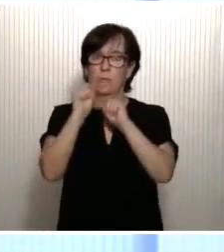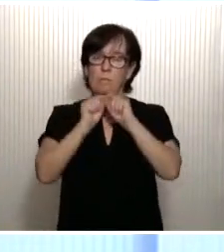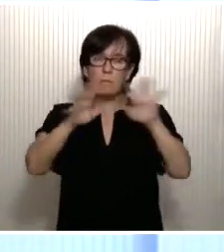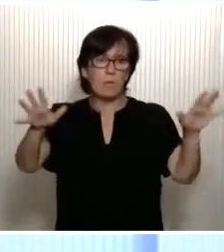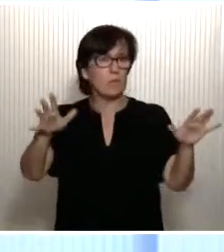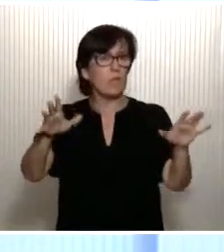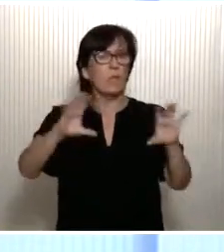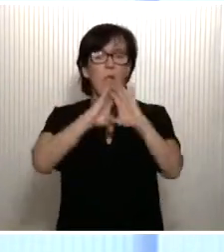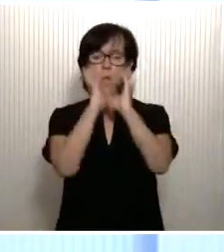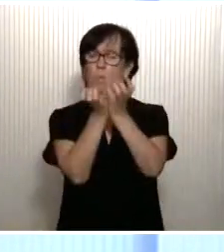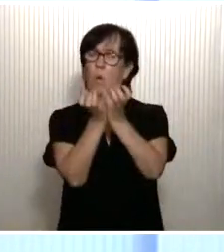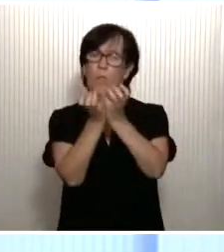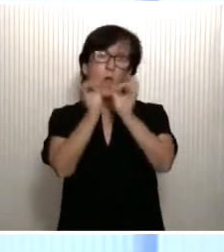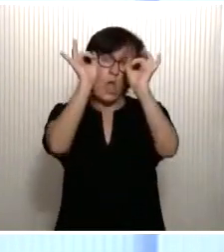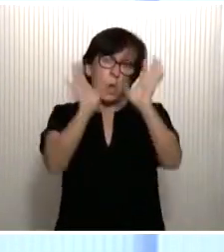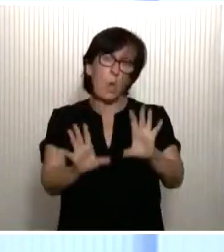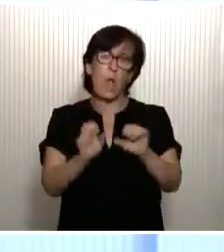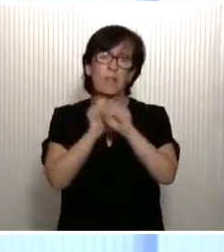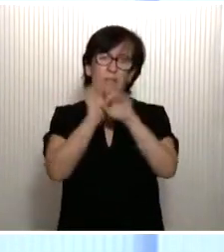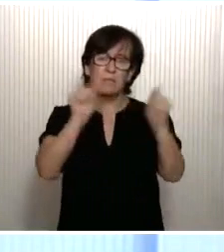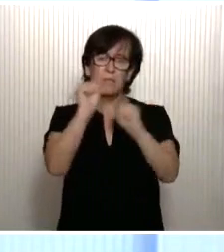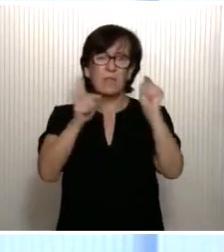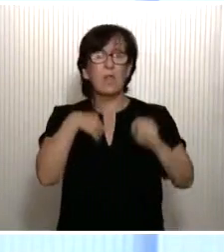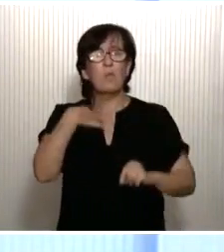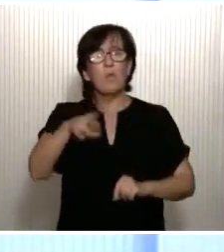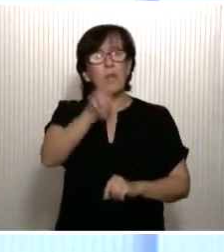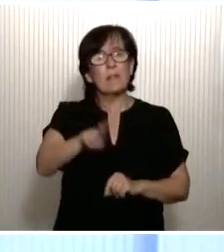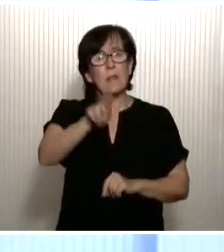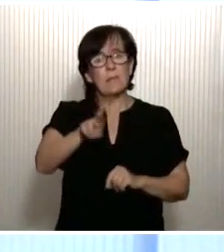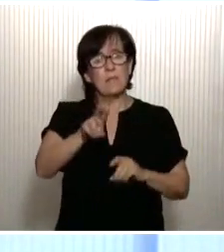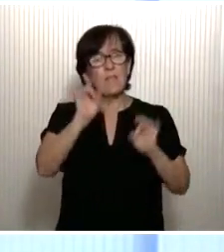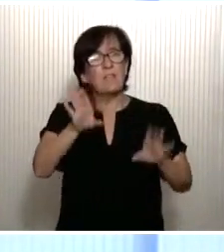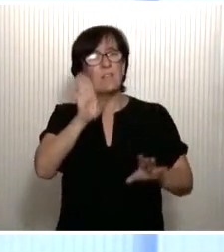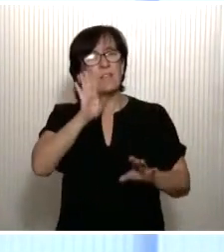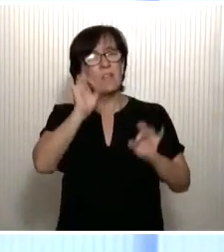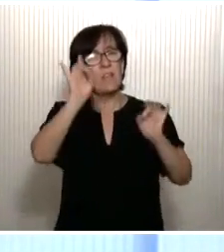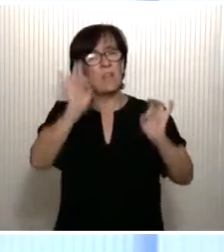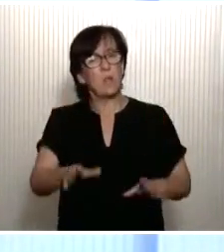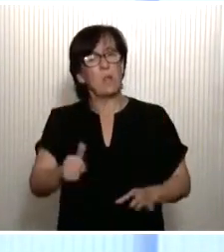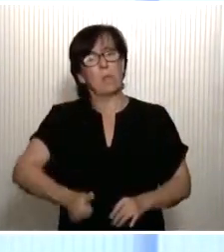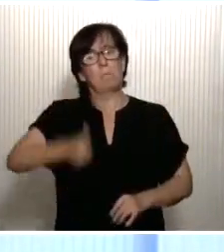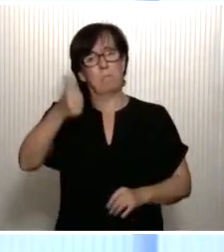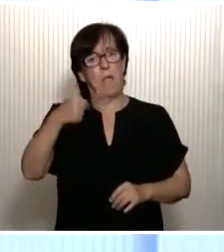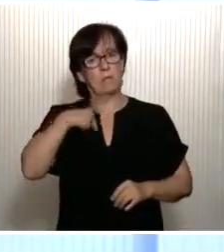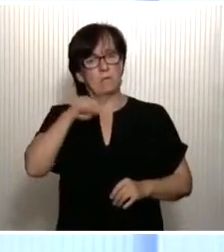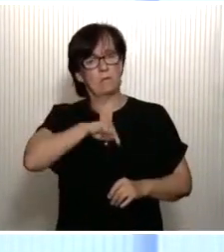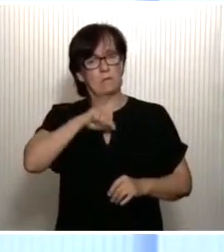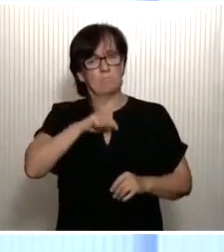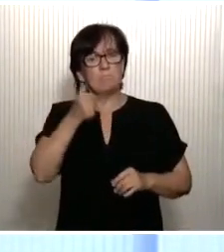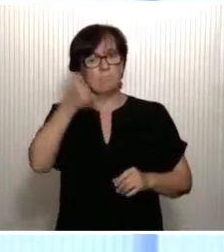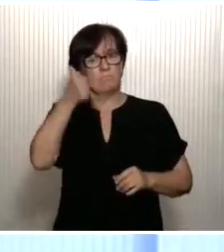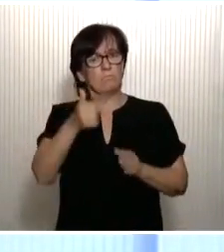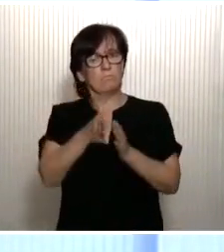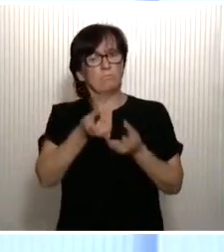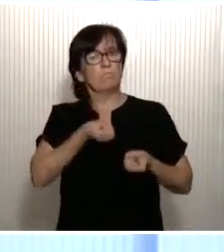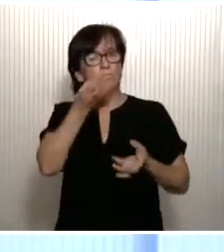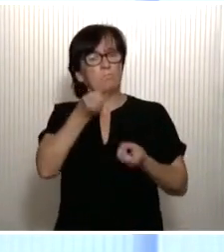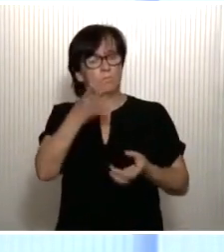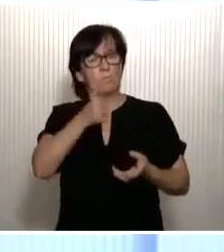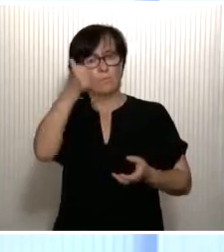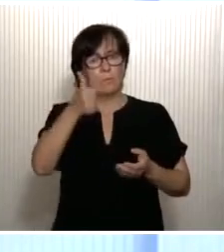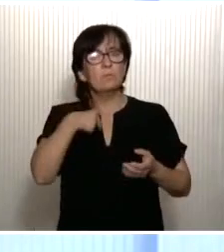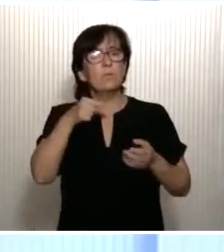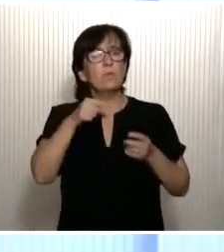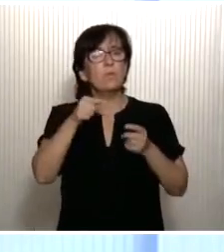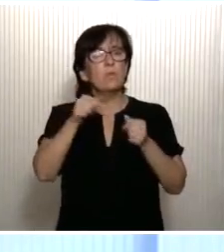asola al mundo entero, puedo repetir aquellas palabras incluso con más motivo aún. Son los